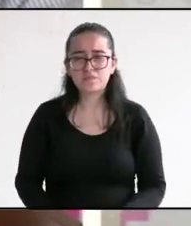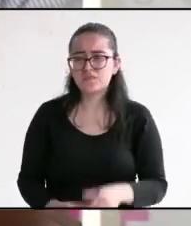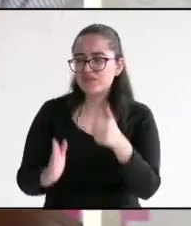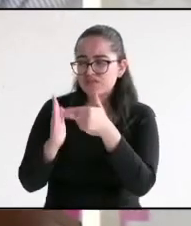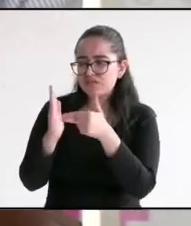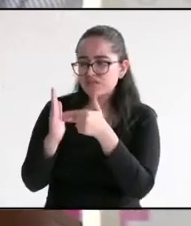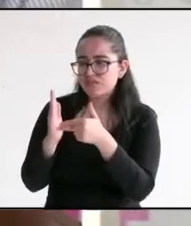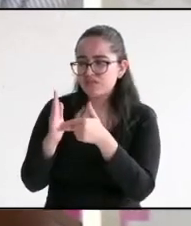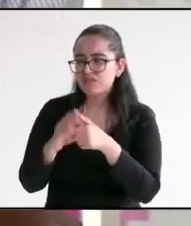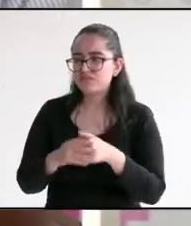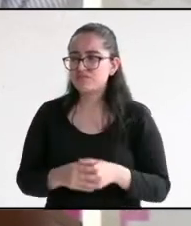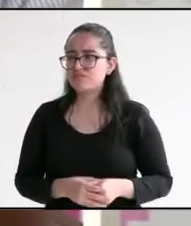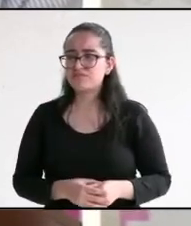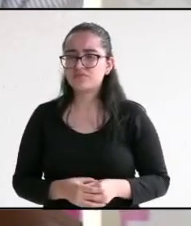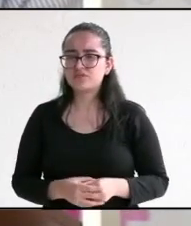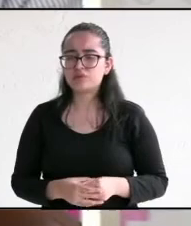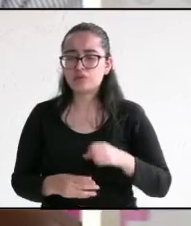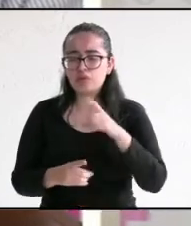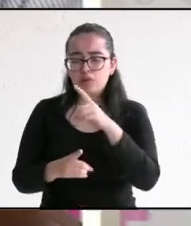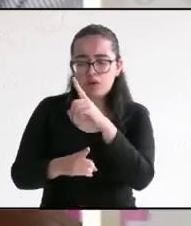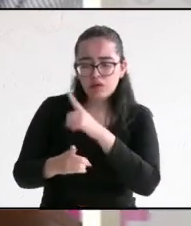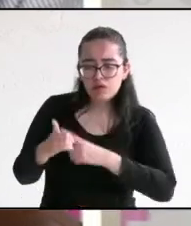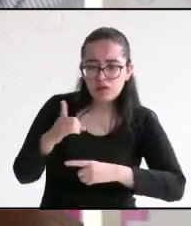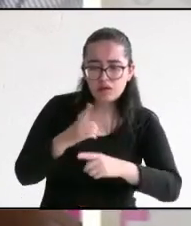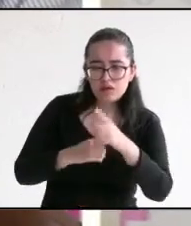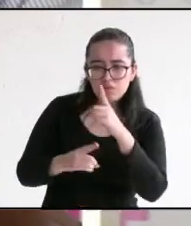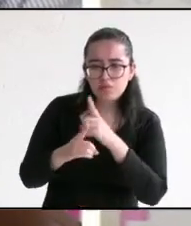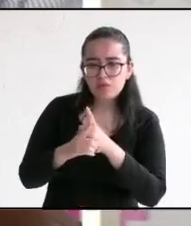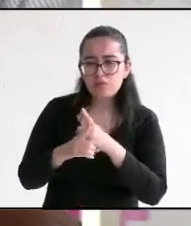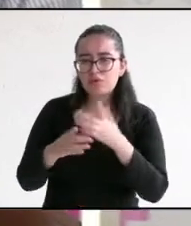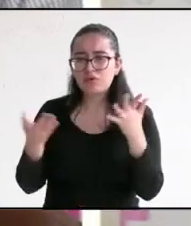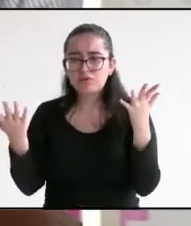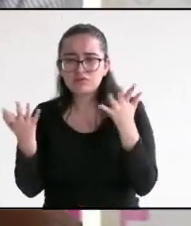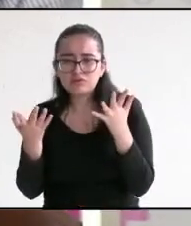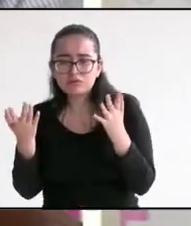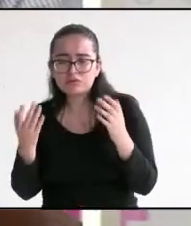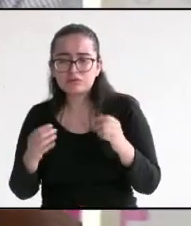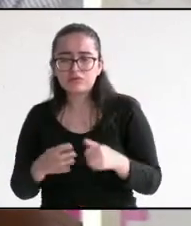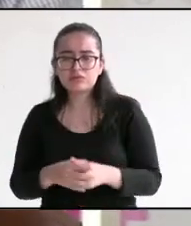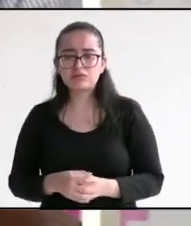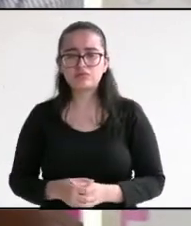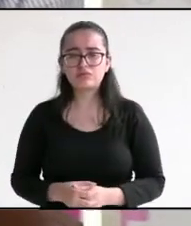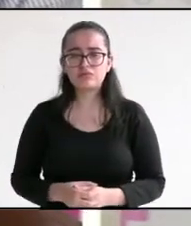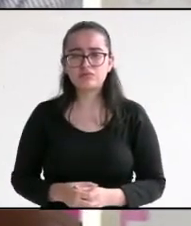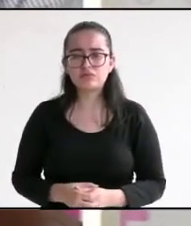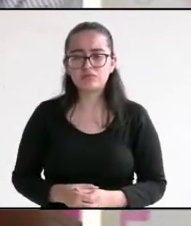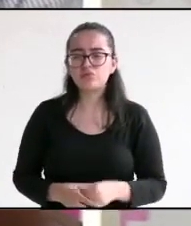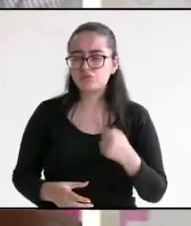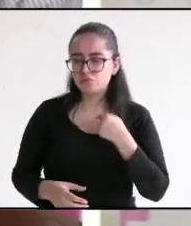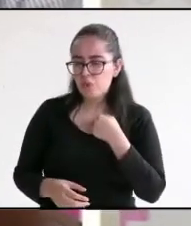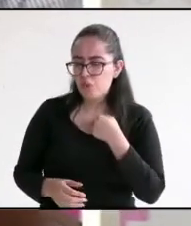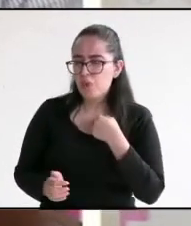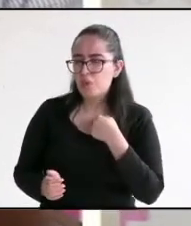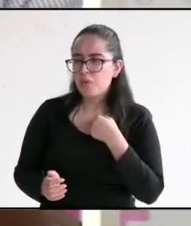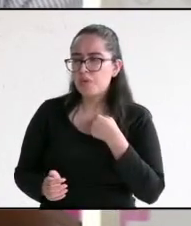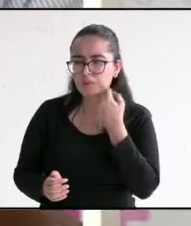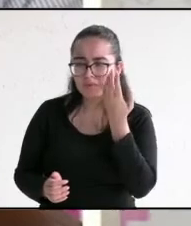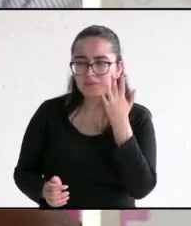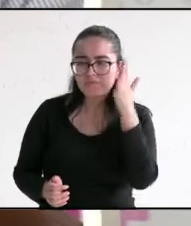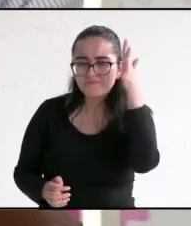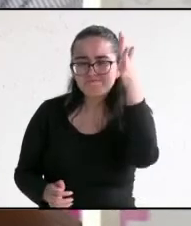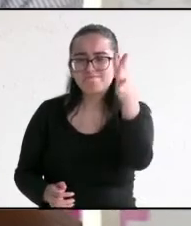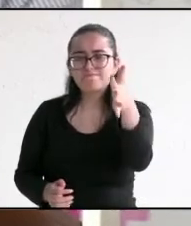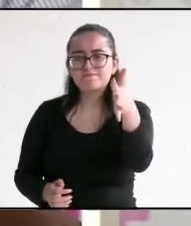de espacios, de prácticas deportivas y recreación serán prioridad para mi gobierno. Dar el